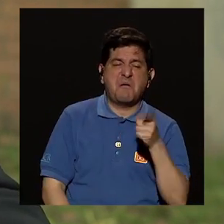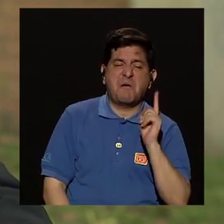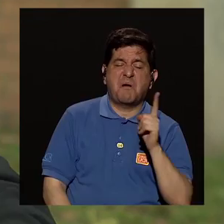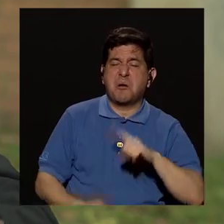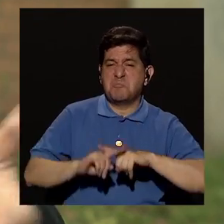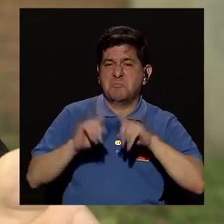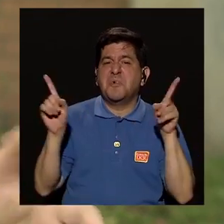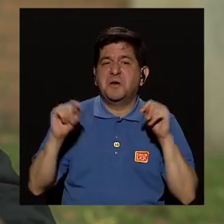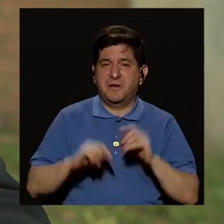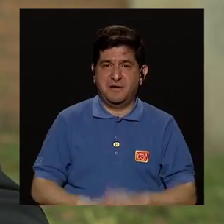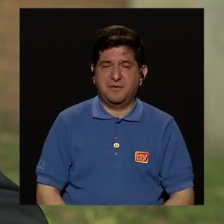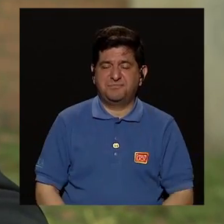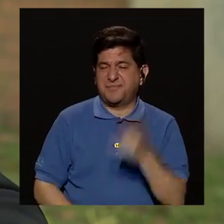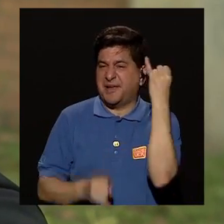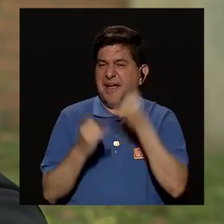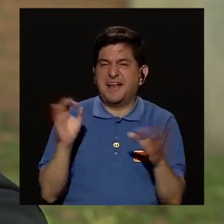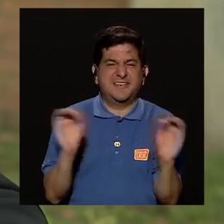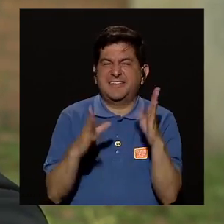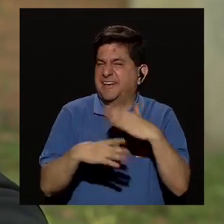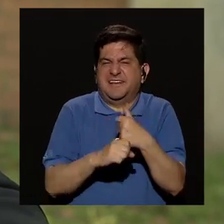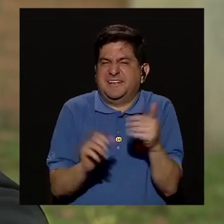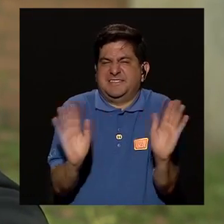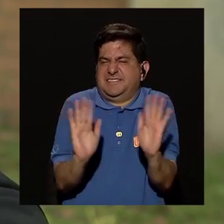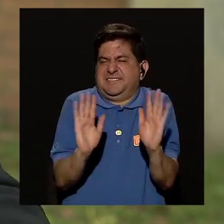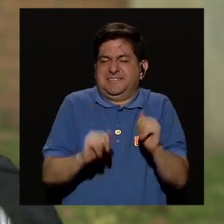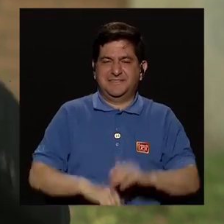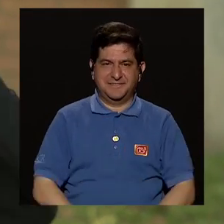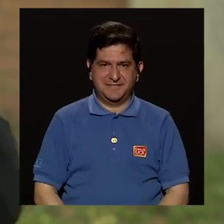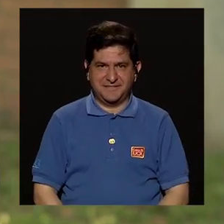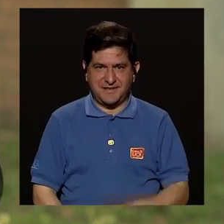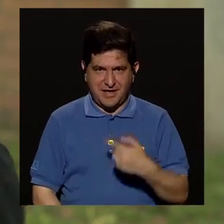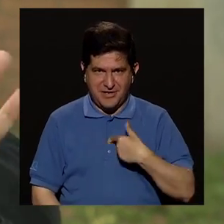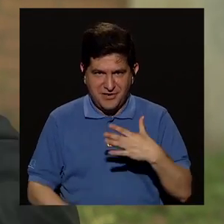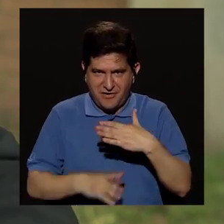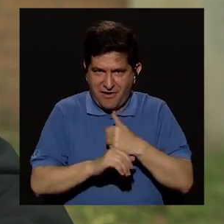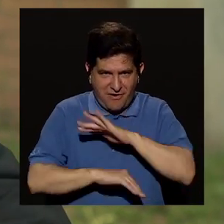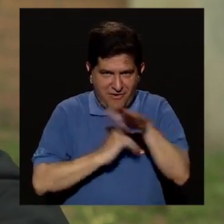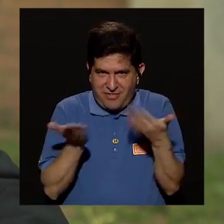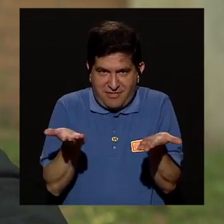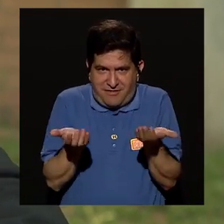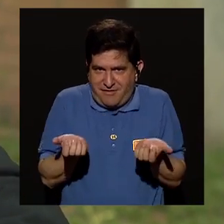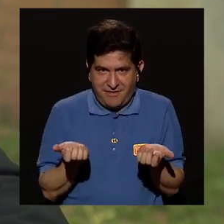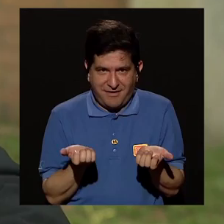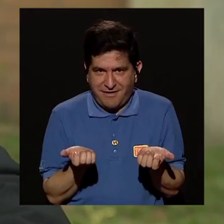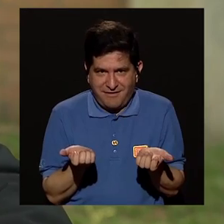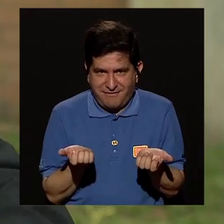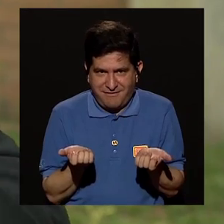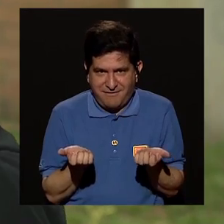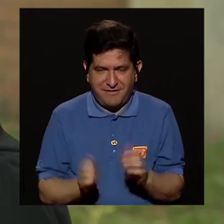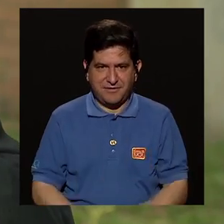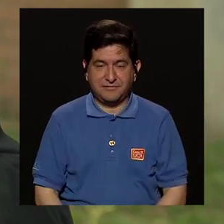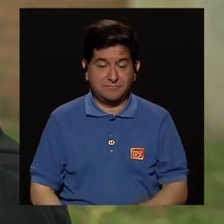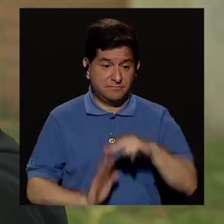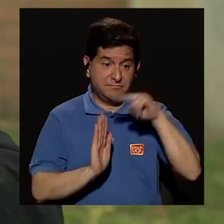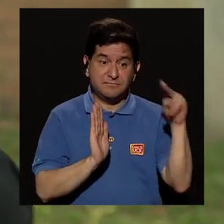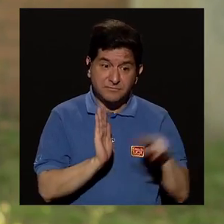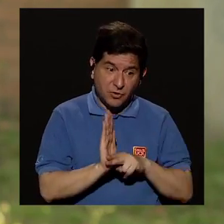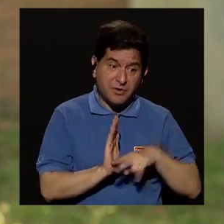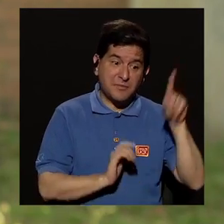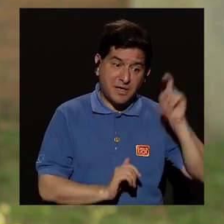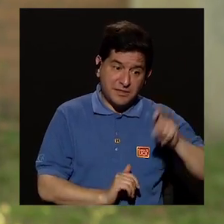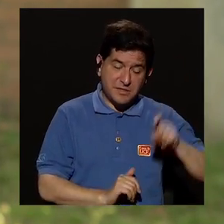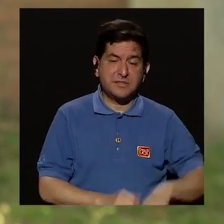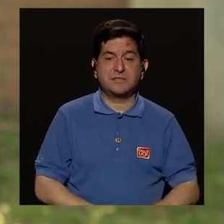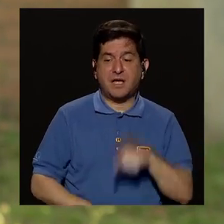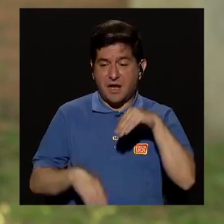regaña, pero al final no hace nada. Entonces, yo hago y deshago. Entonces, si hay normas, tiene que